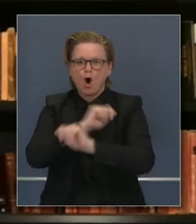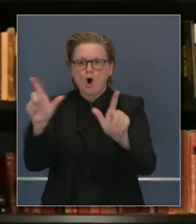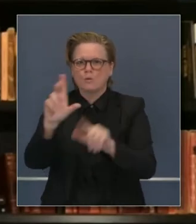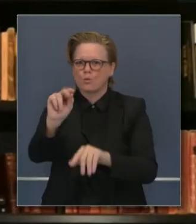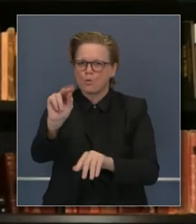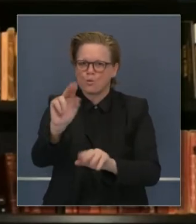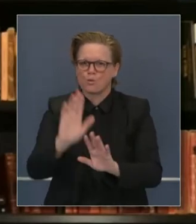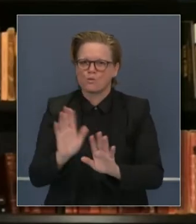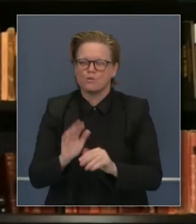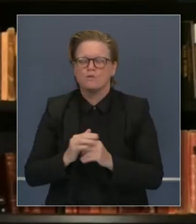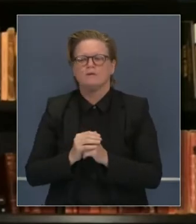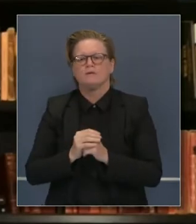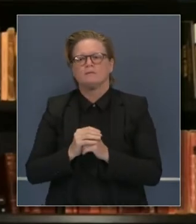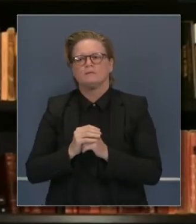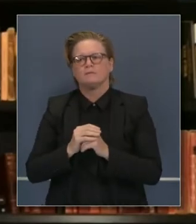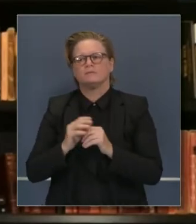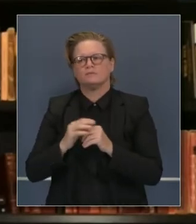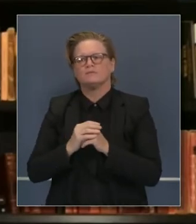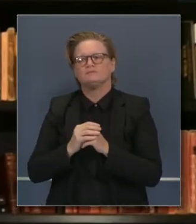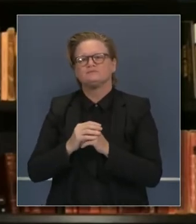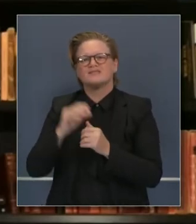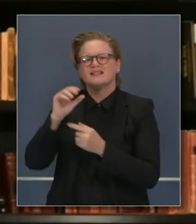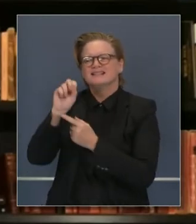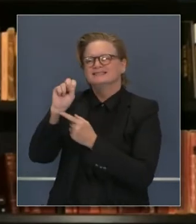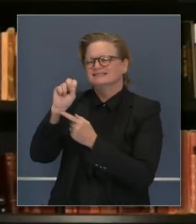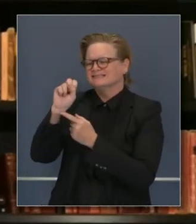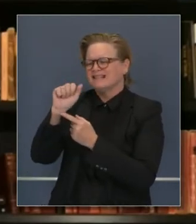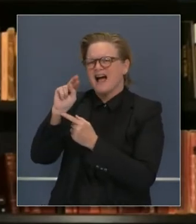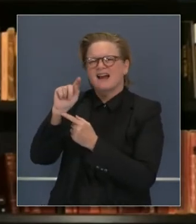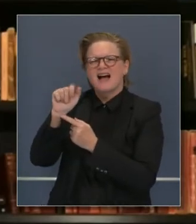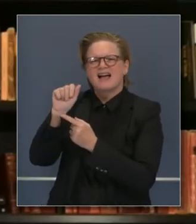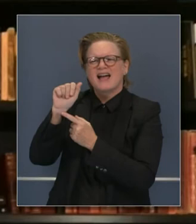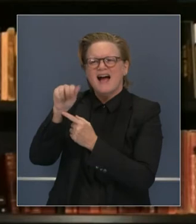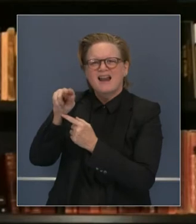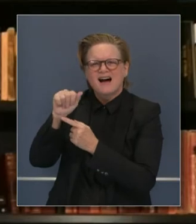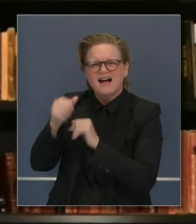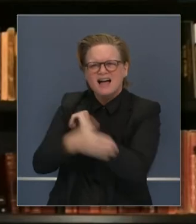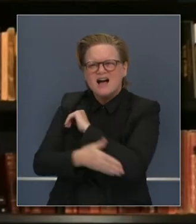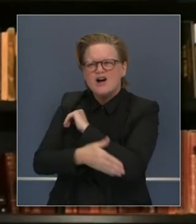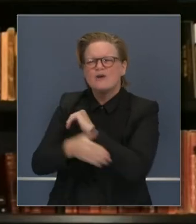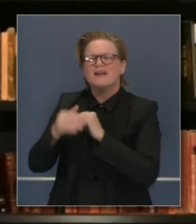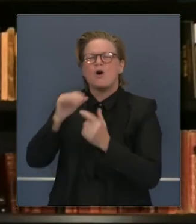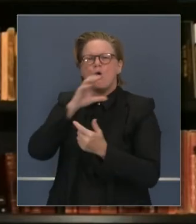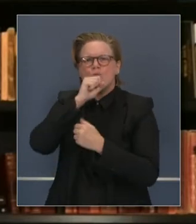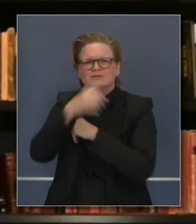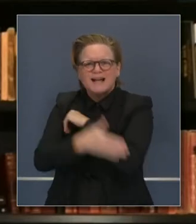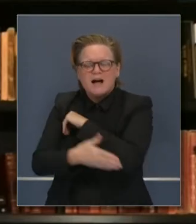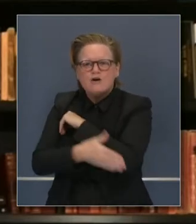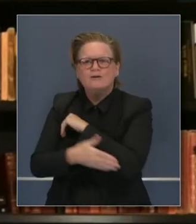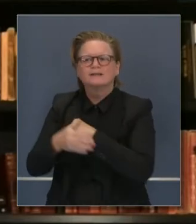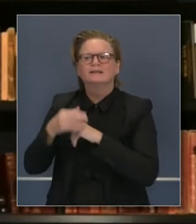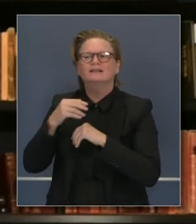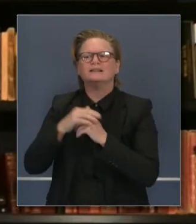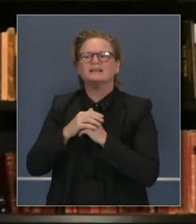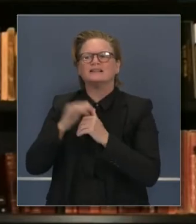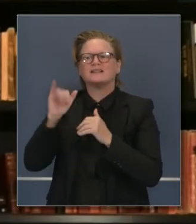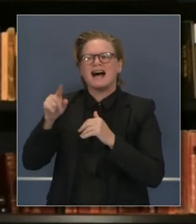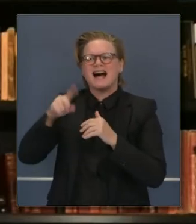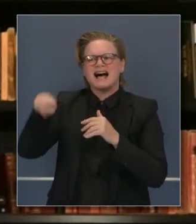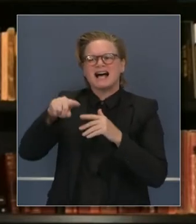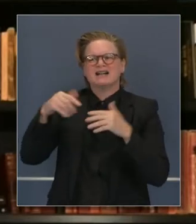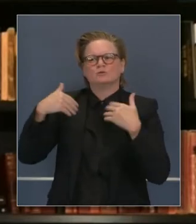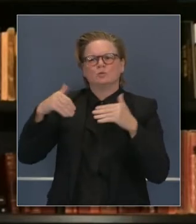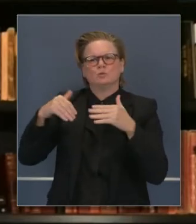todavía. Al condado de Orange y otros ha habido un liderazgo increíble, incluyendo alguaciles, que ayudan a